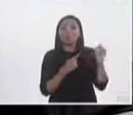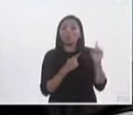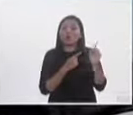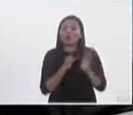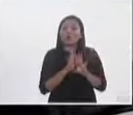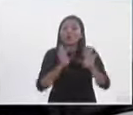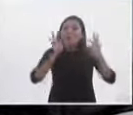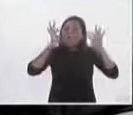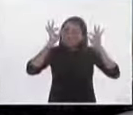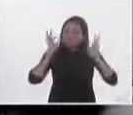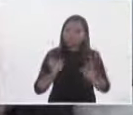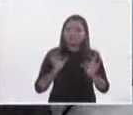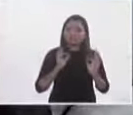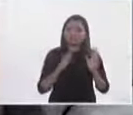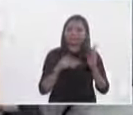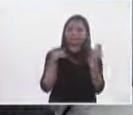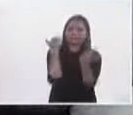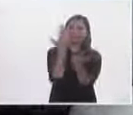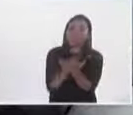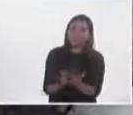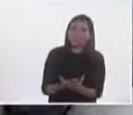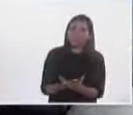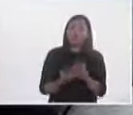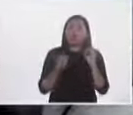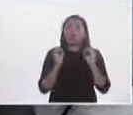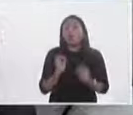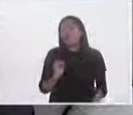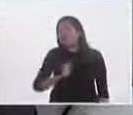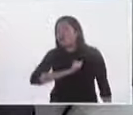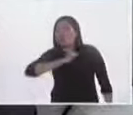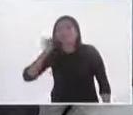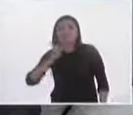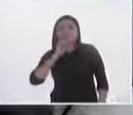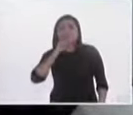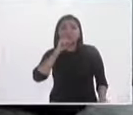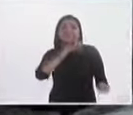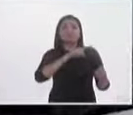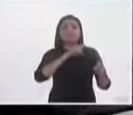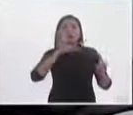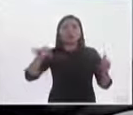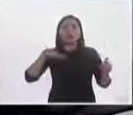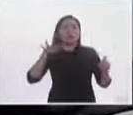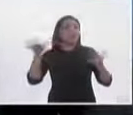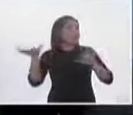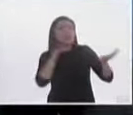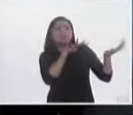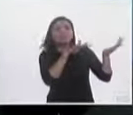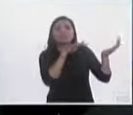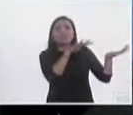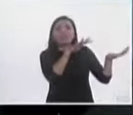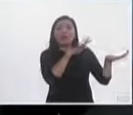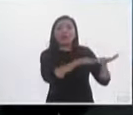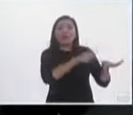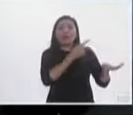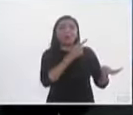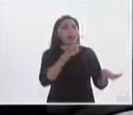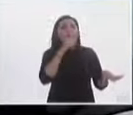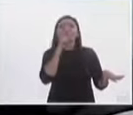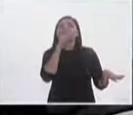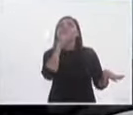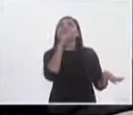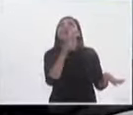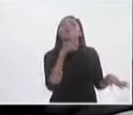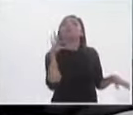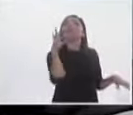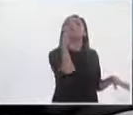propuestas o por otros elementos que flotan en el ambiente político y electoral que ayudan a explicar mejor el voto de los